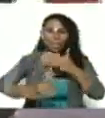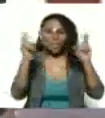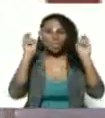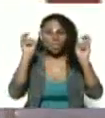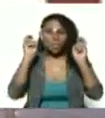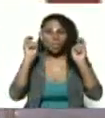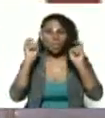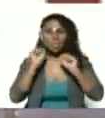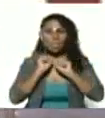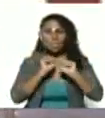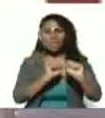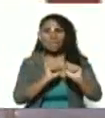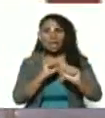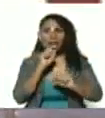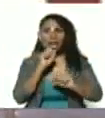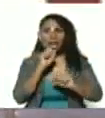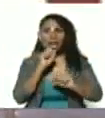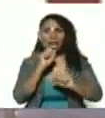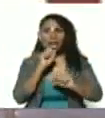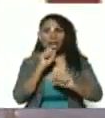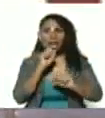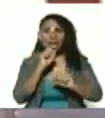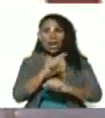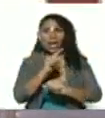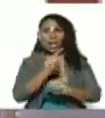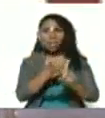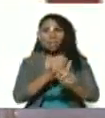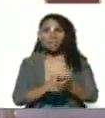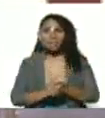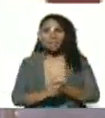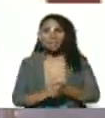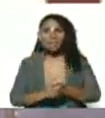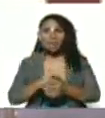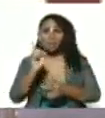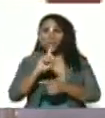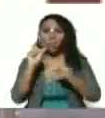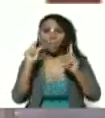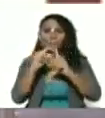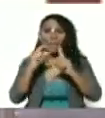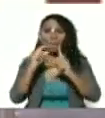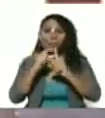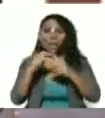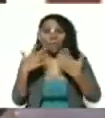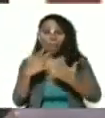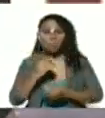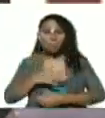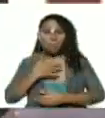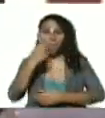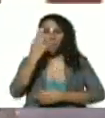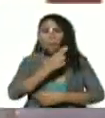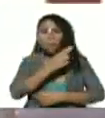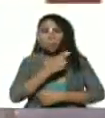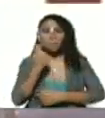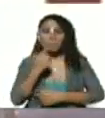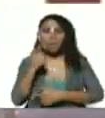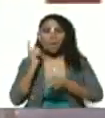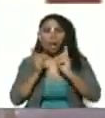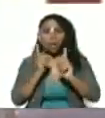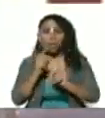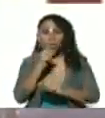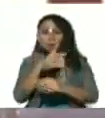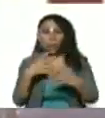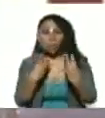desprecio a sus no hubo una palabra que pudiera comprometer a alguno de sus